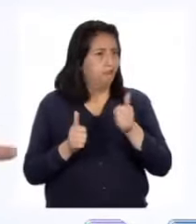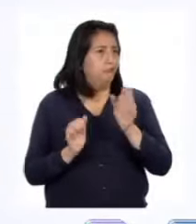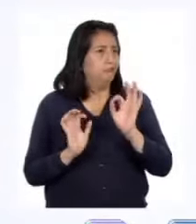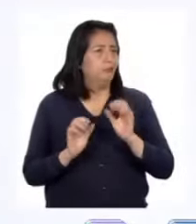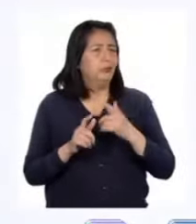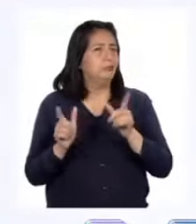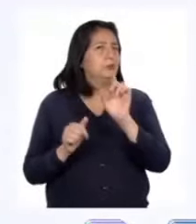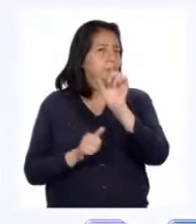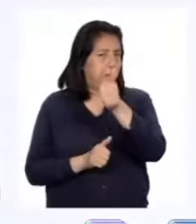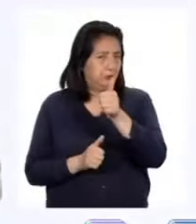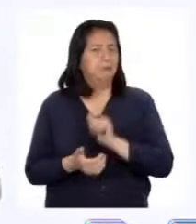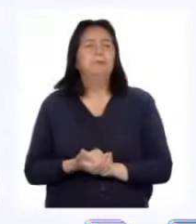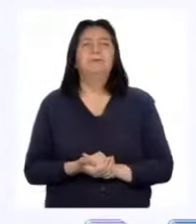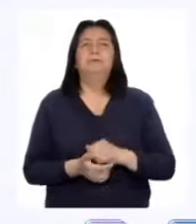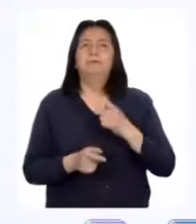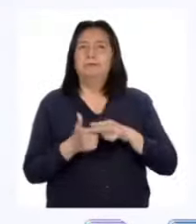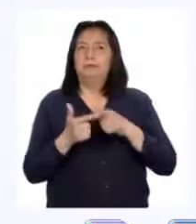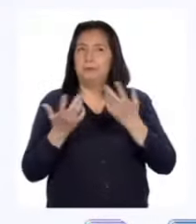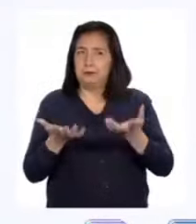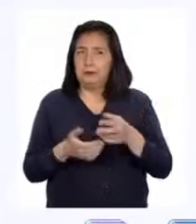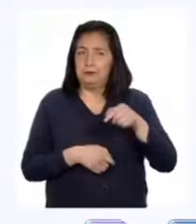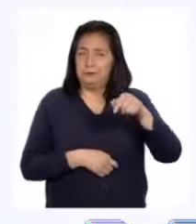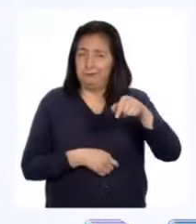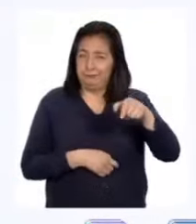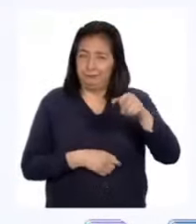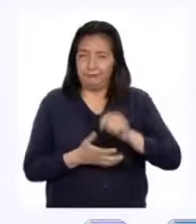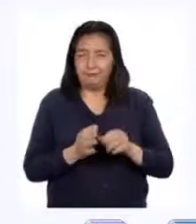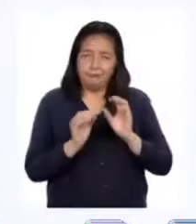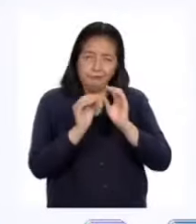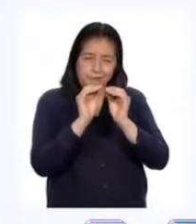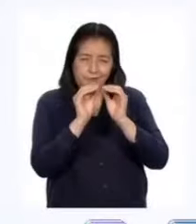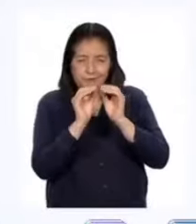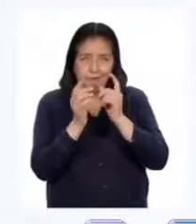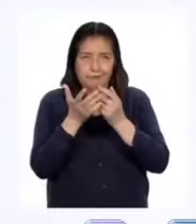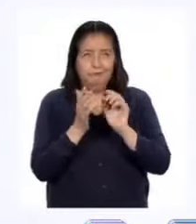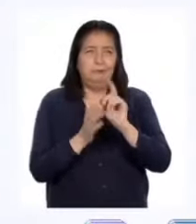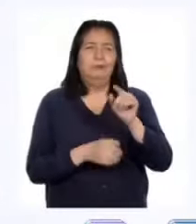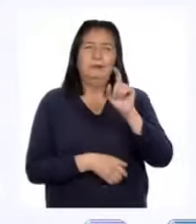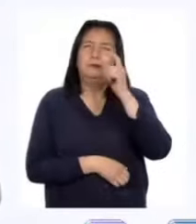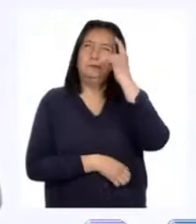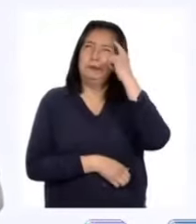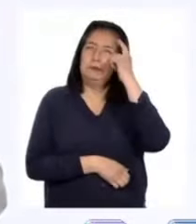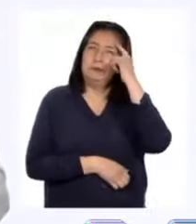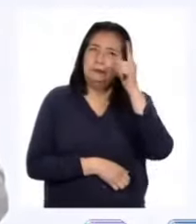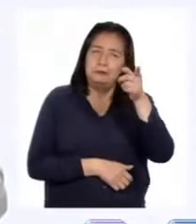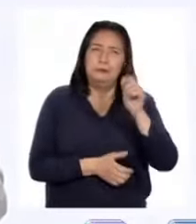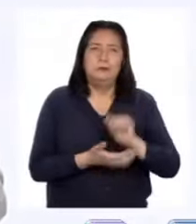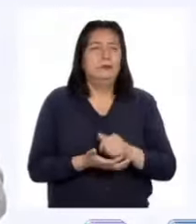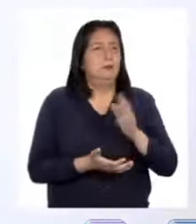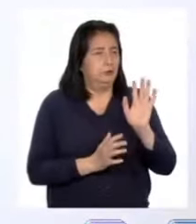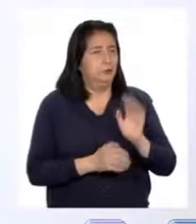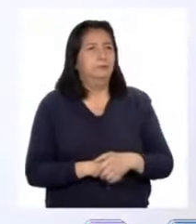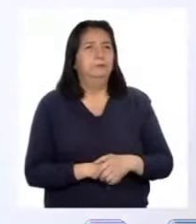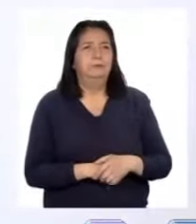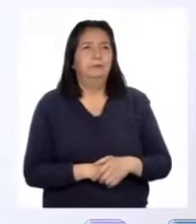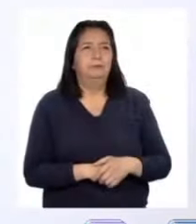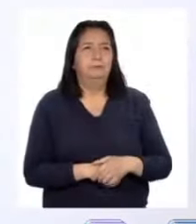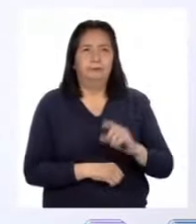bien. Entonces, a partir de este pequeño ajuste, debemos tener en consideración lo siguiente.